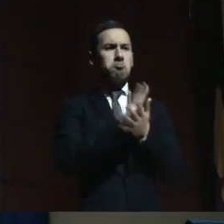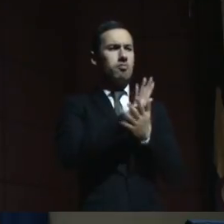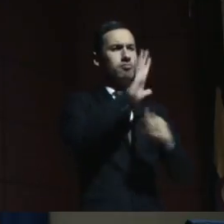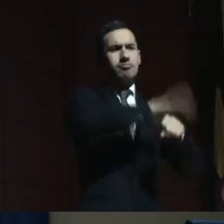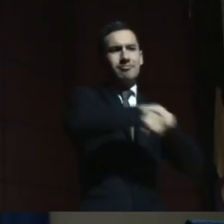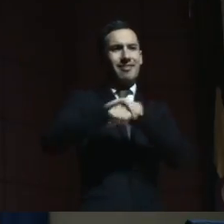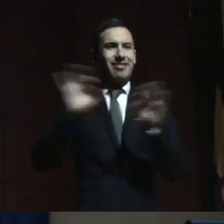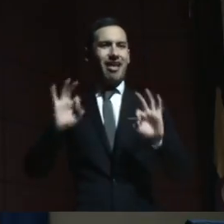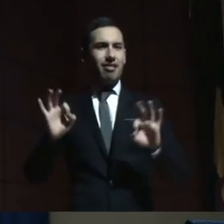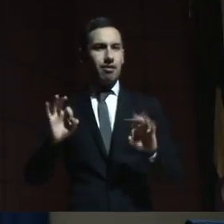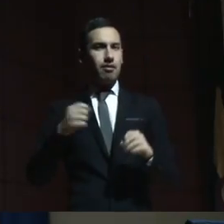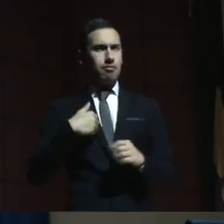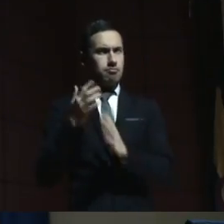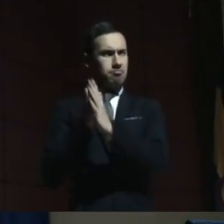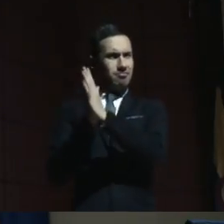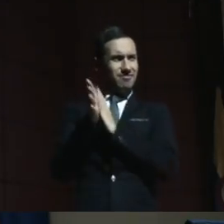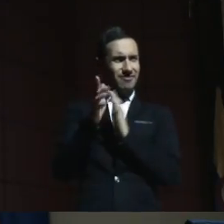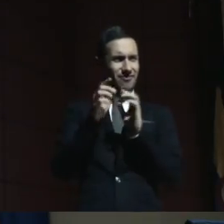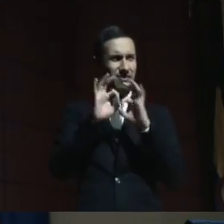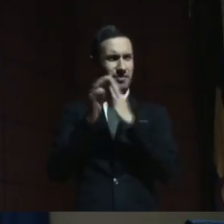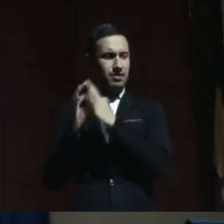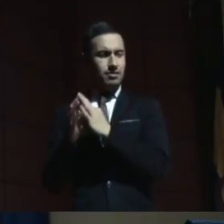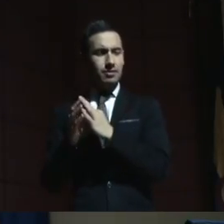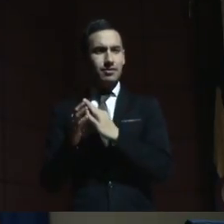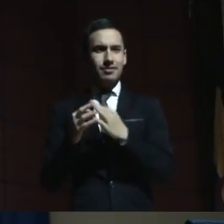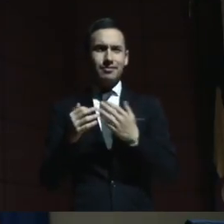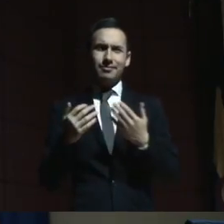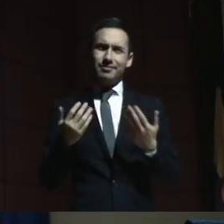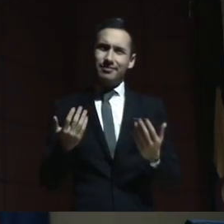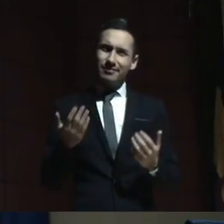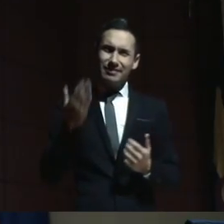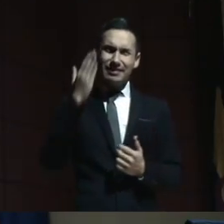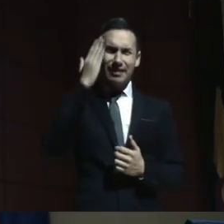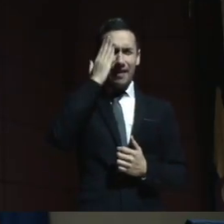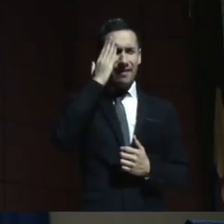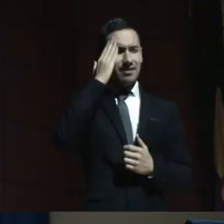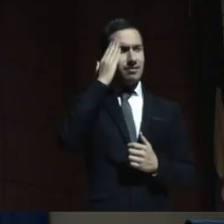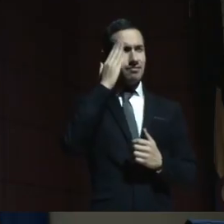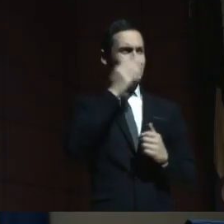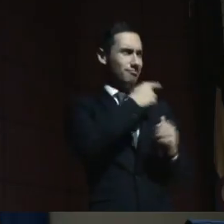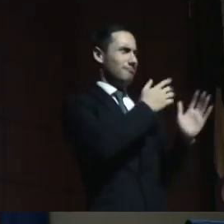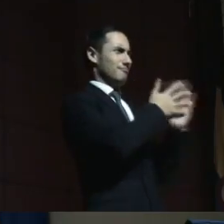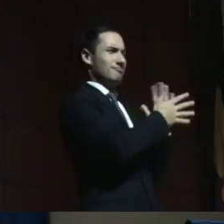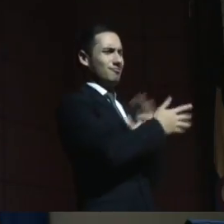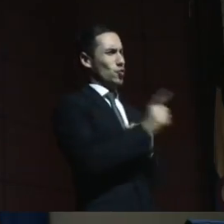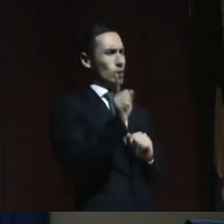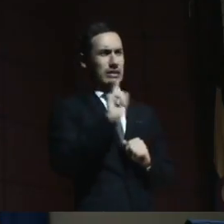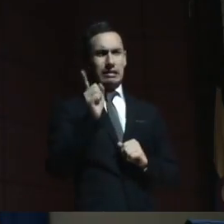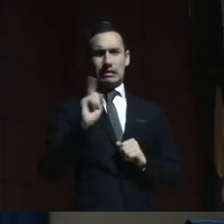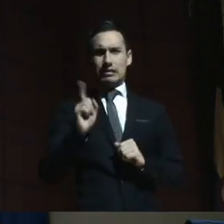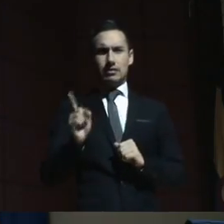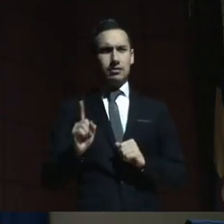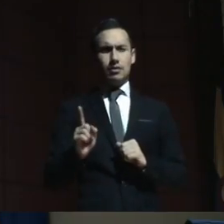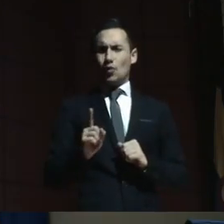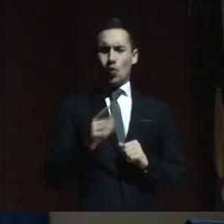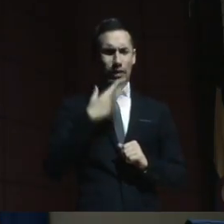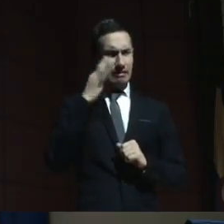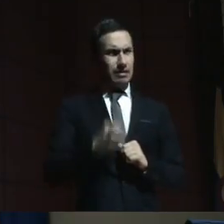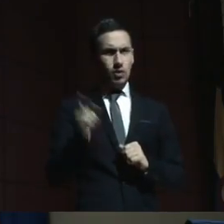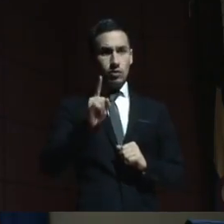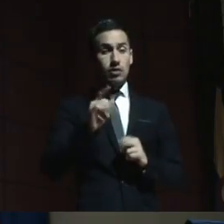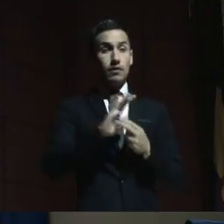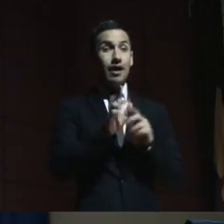Y en todo esto pues sabemos que no es tan cierto que, o no es cierto que la